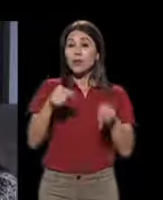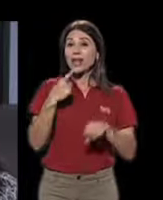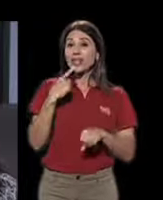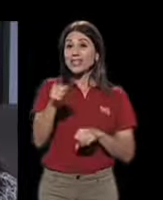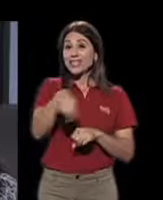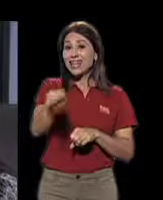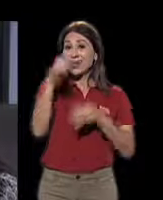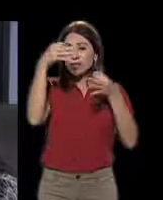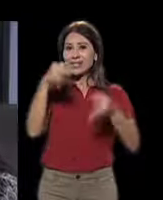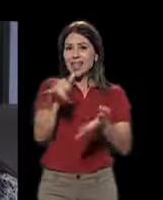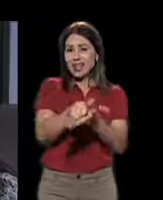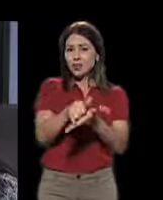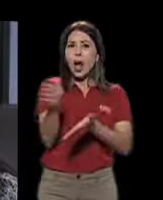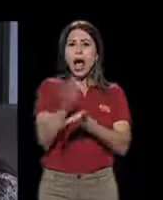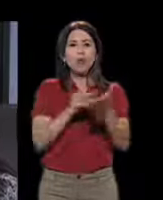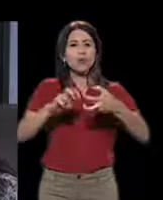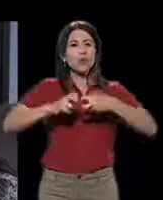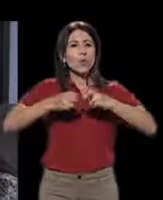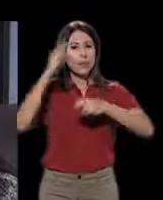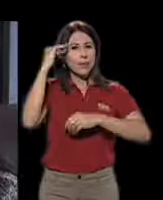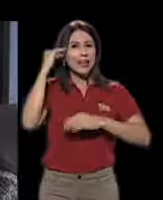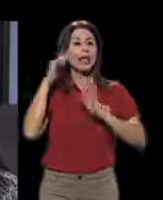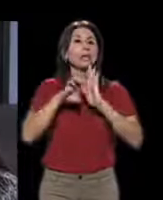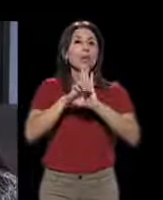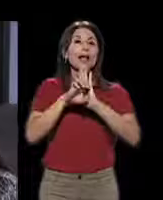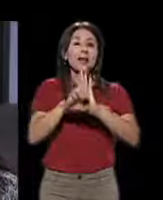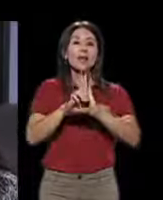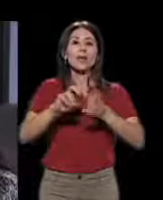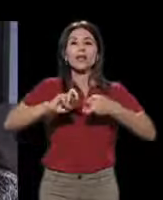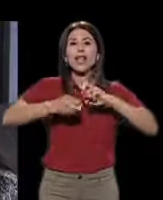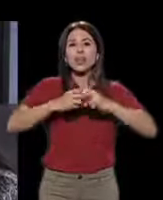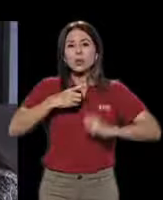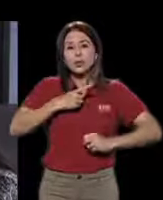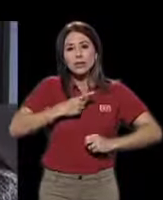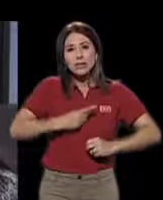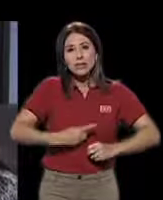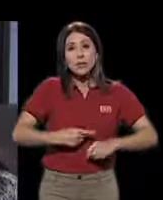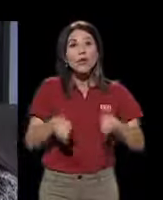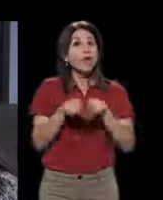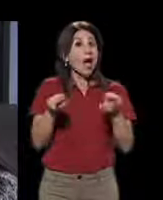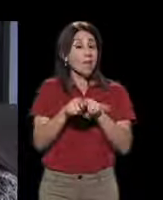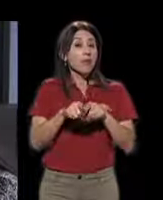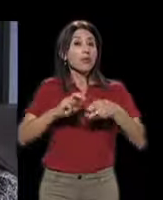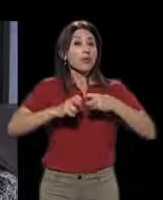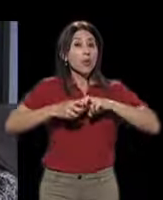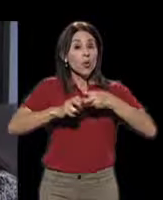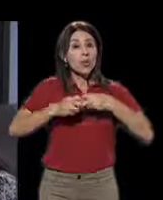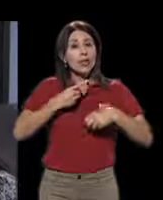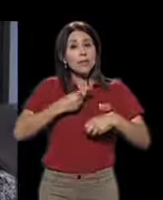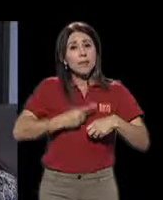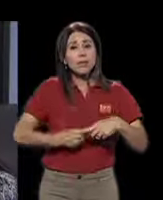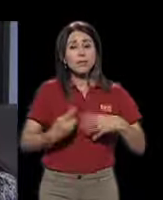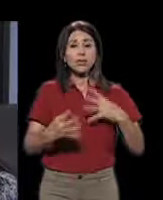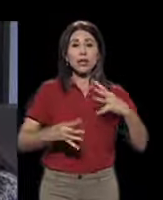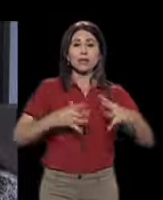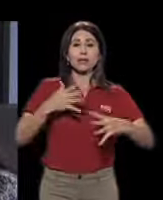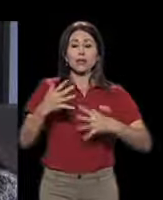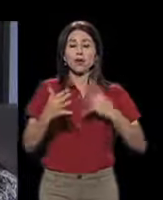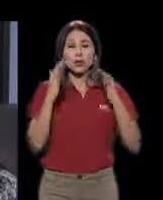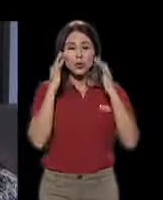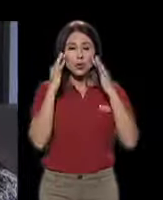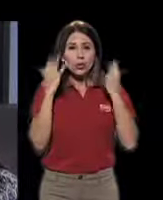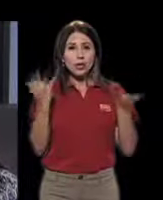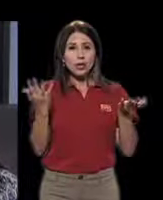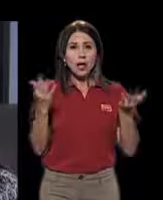algunos trastornos mentales asociados, como trastorno depresivo, inclusive trastornos depresivos ansiosos,